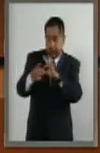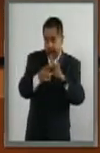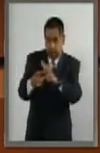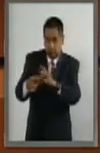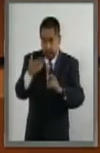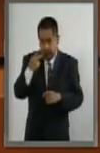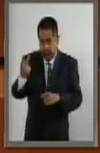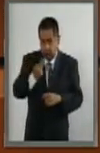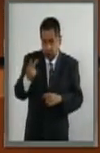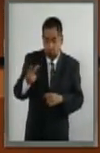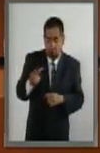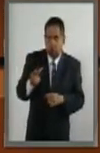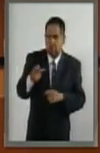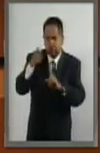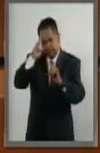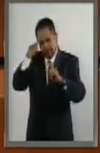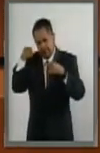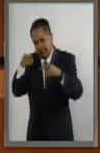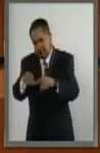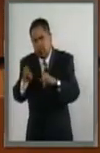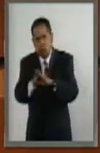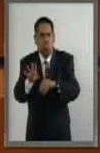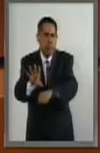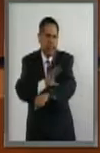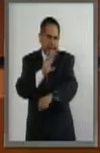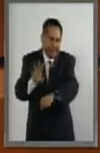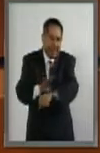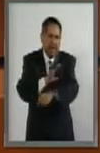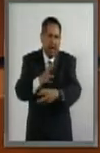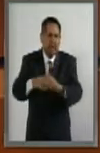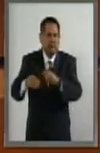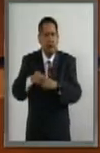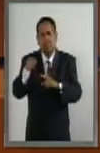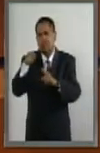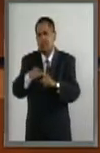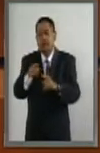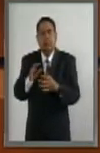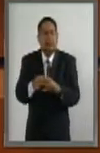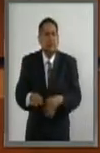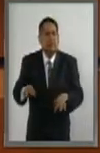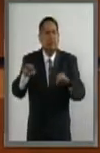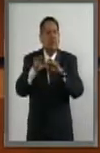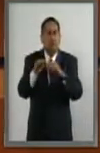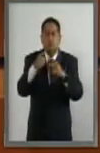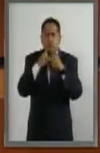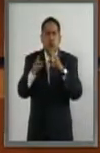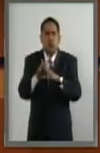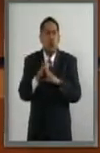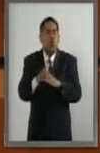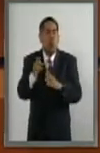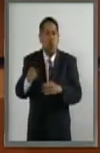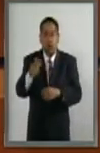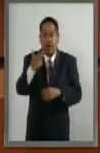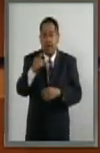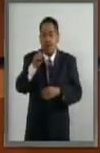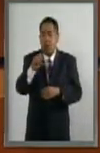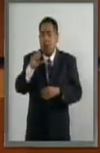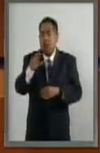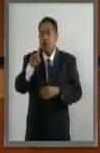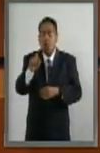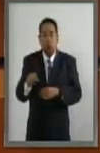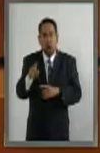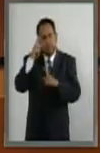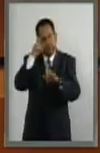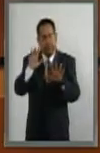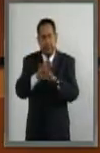la cooperación se ha concentrado en el aspecto energético, al ser la explotación de hidrocarburos una de